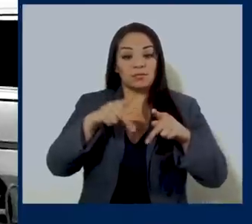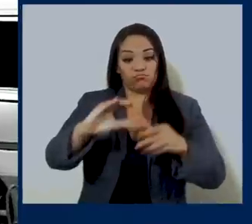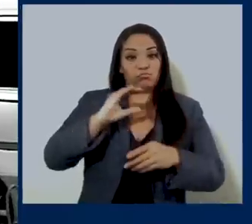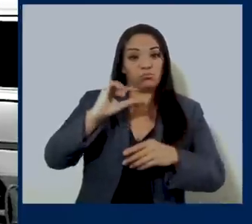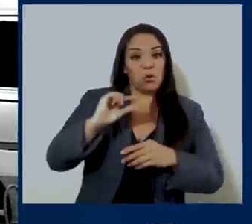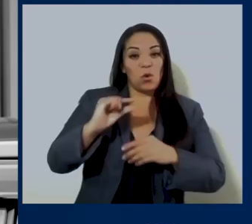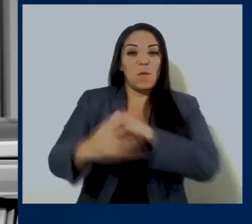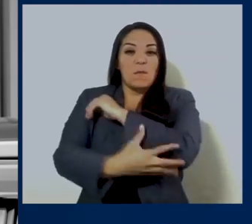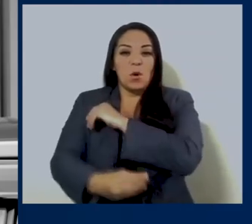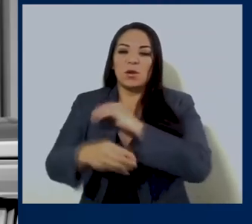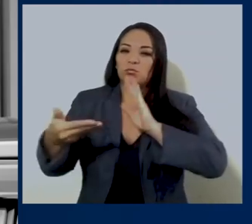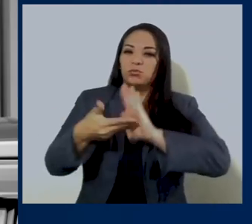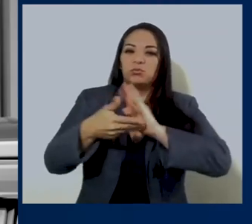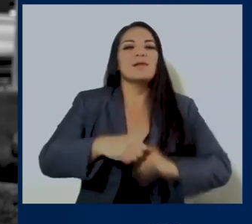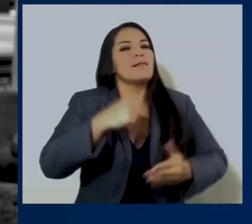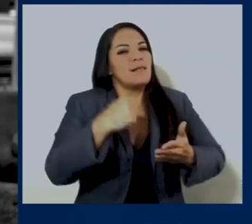sido una de más afectadas.